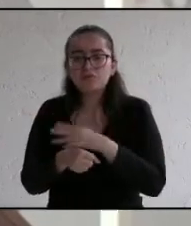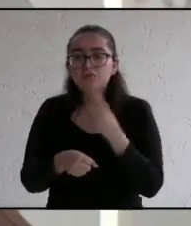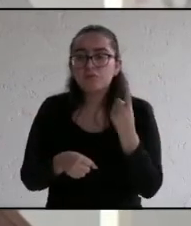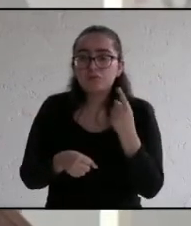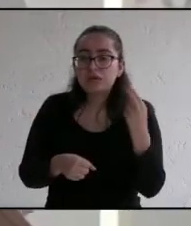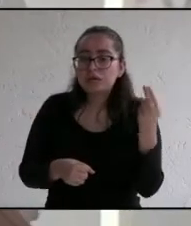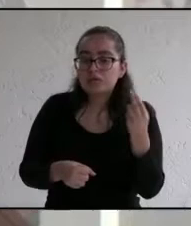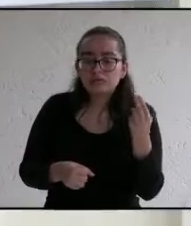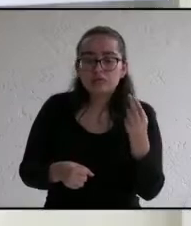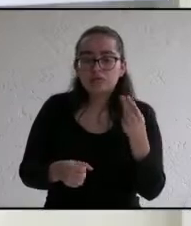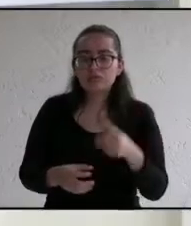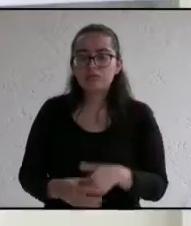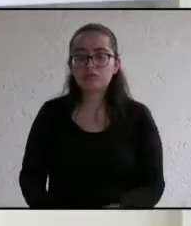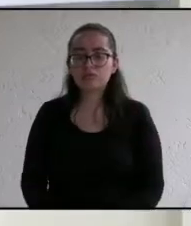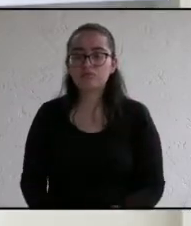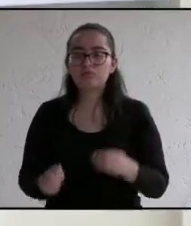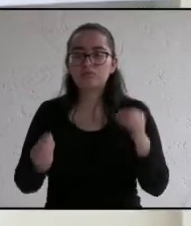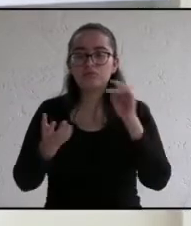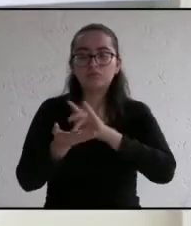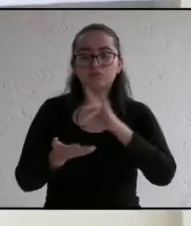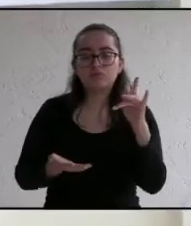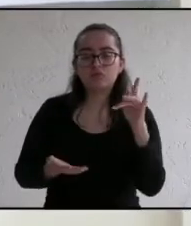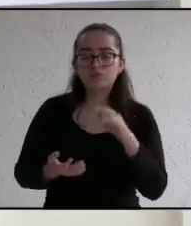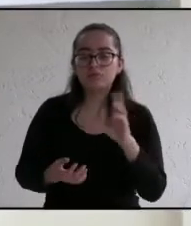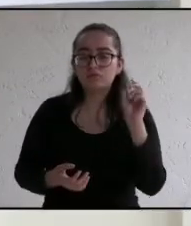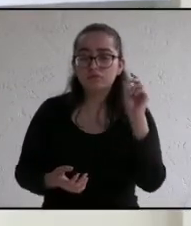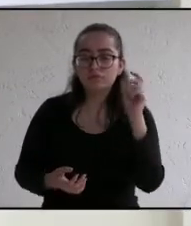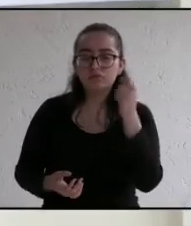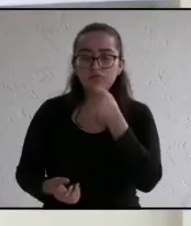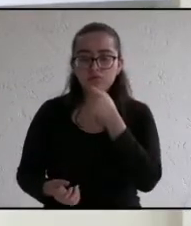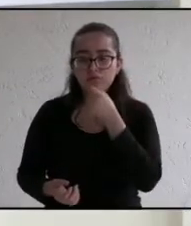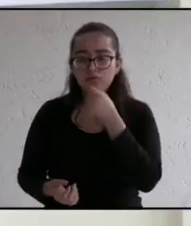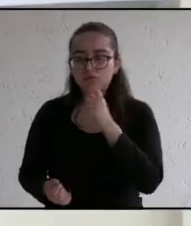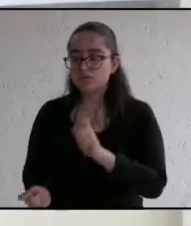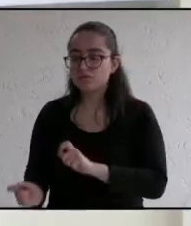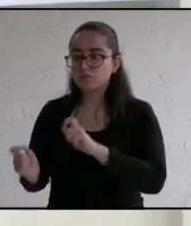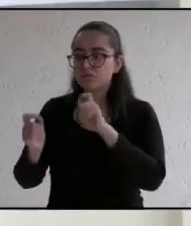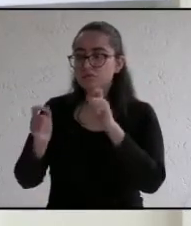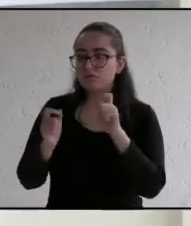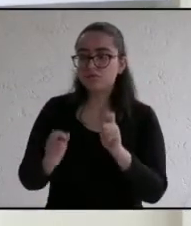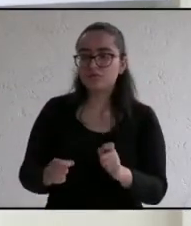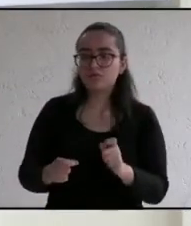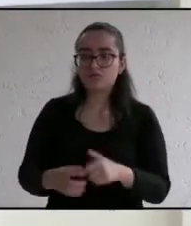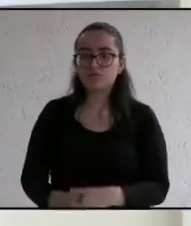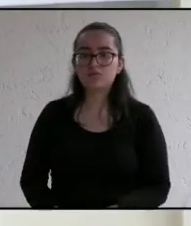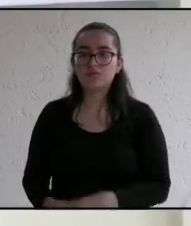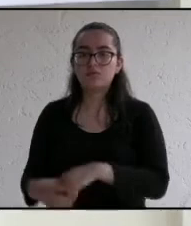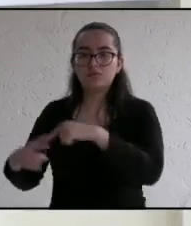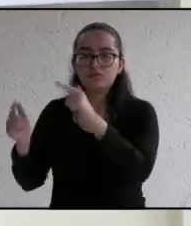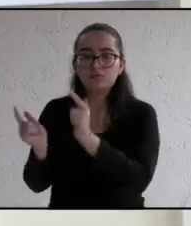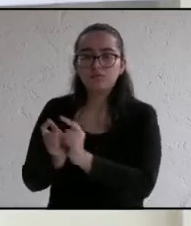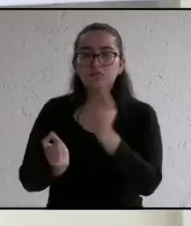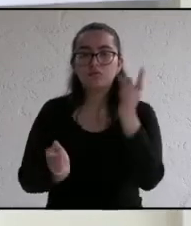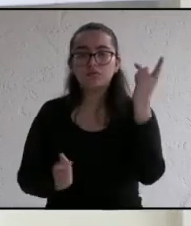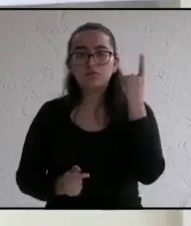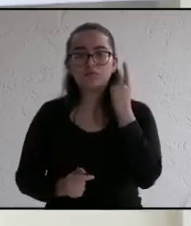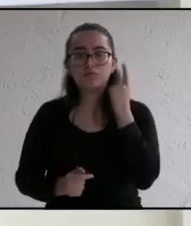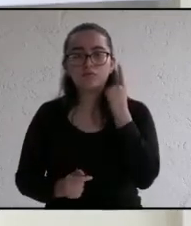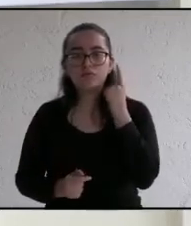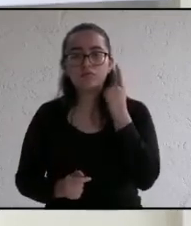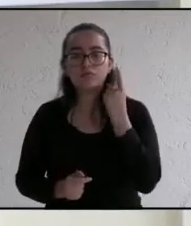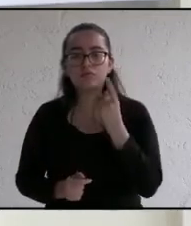para nosotros. Muchísimas gracias candidato. Les recuerdo que son 30 segundos en esta participación. Ahora le toca el turno al